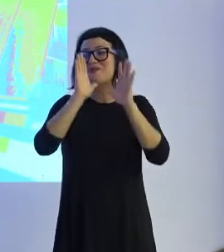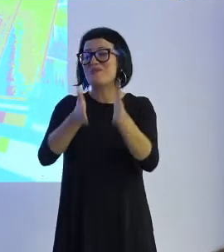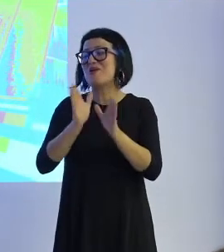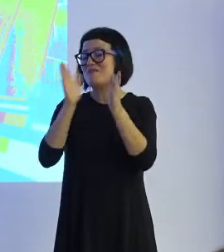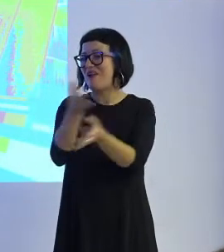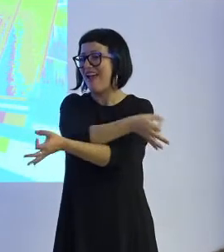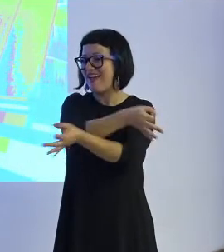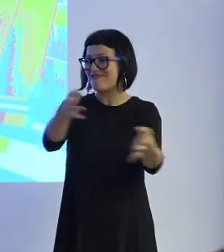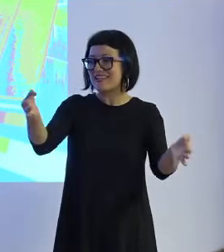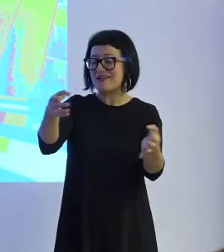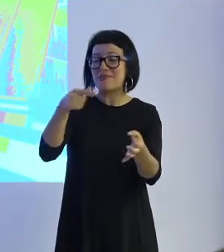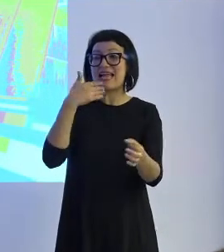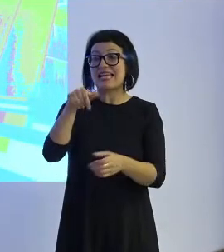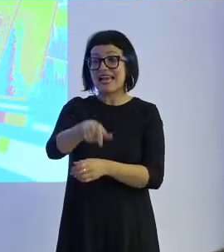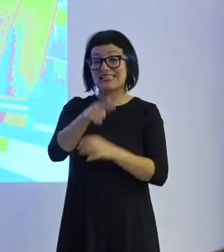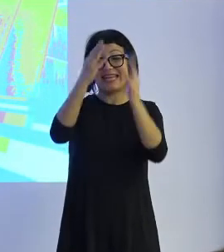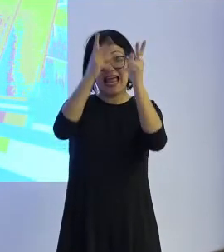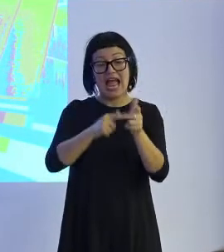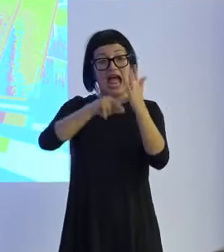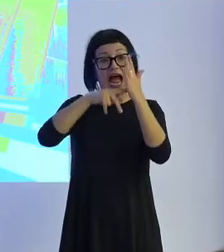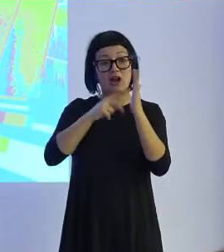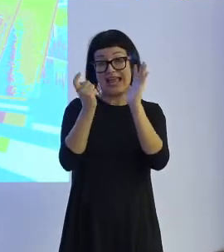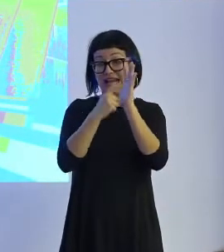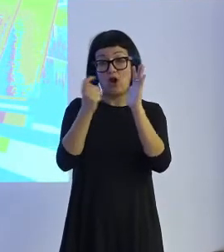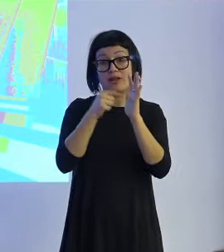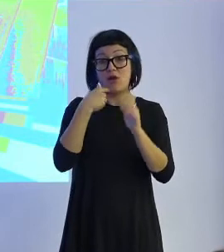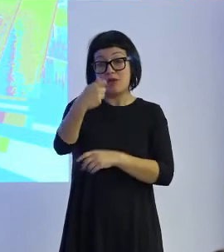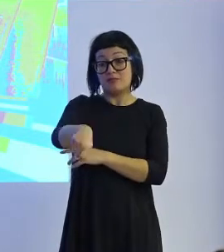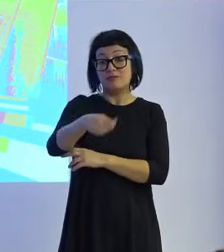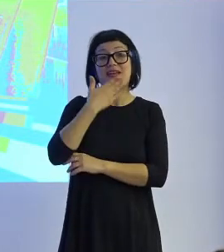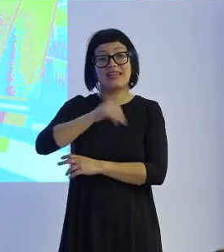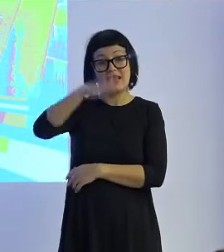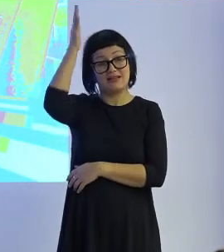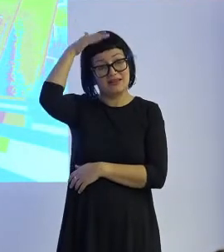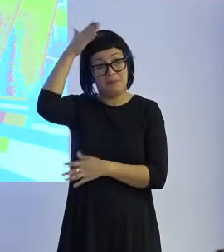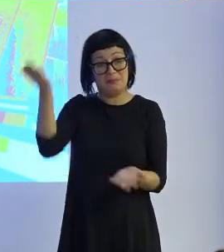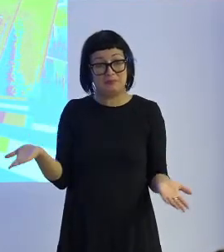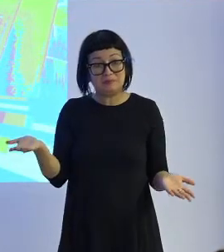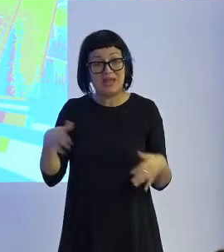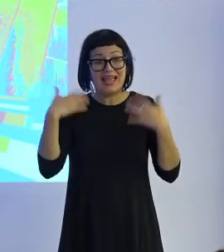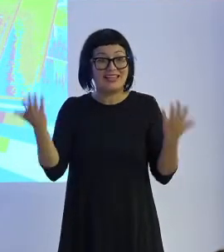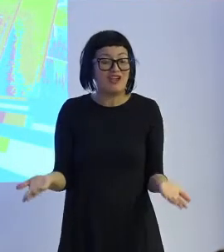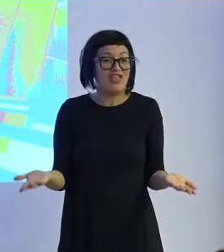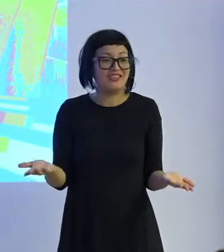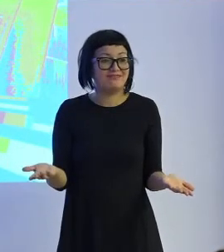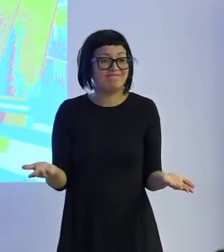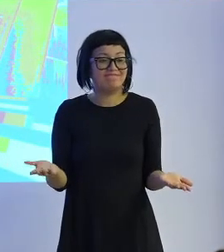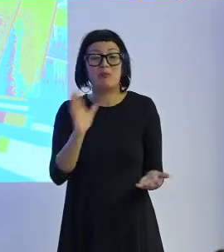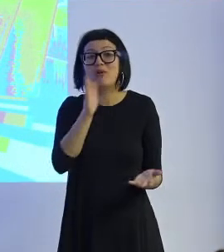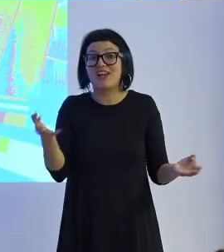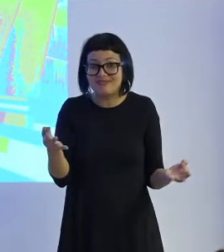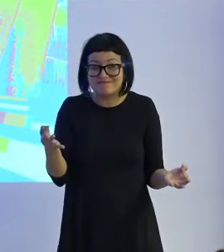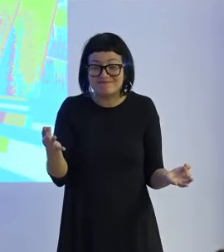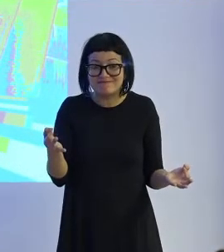efectivamente el artículo mantenía que ese algoritmo hubiera decidido que el presidente no fuera Trump. ¿Ok? Entonces, ¿por qué?